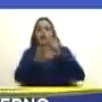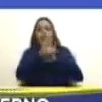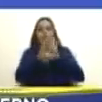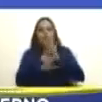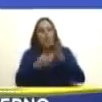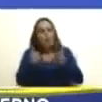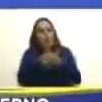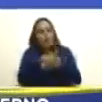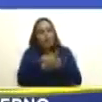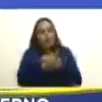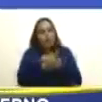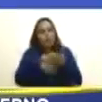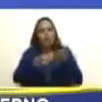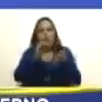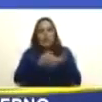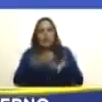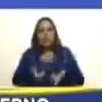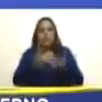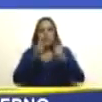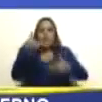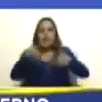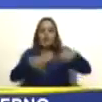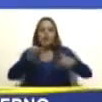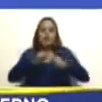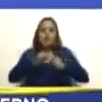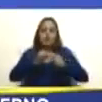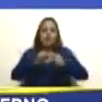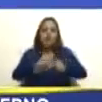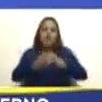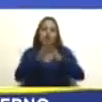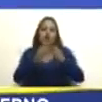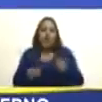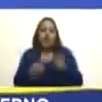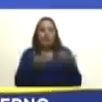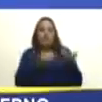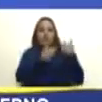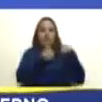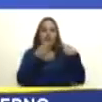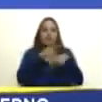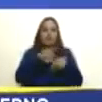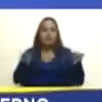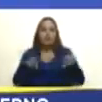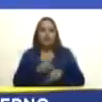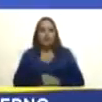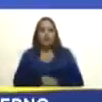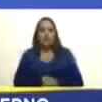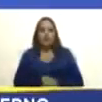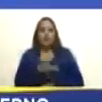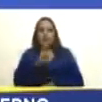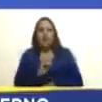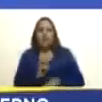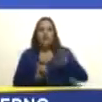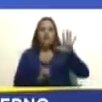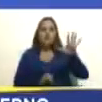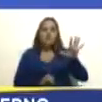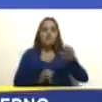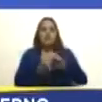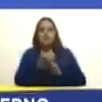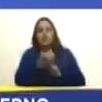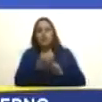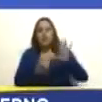para la reelección permitir la reelección continua en todos los cargos públicos quedó 54%